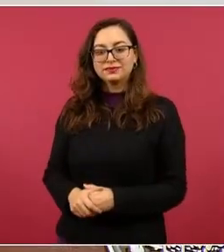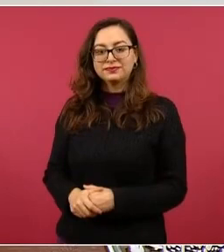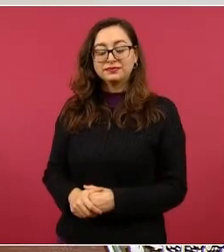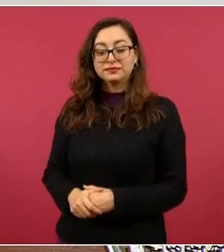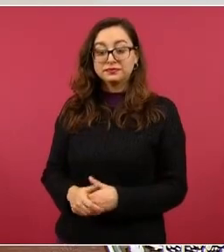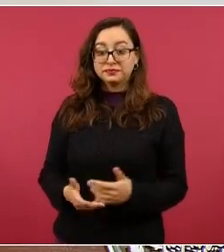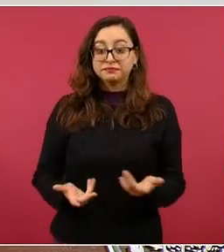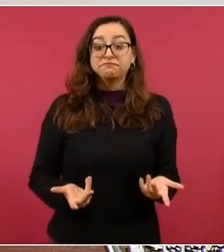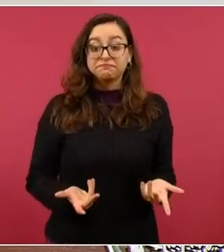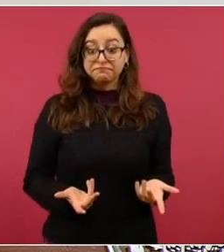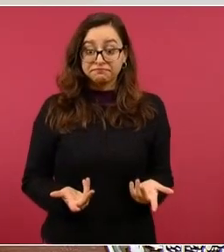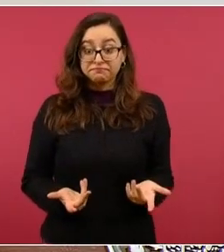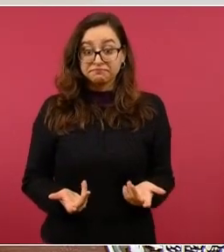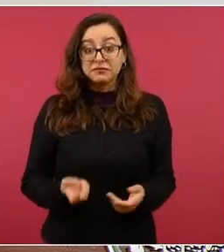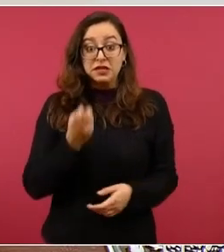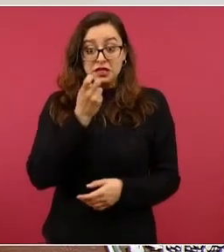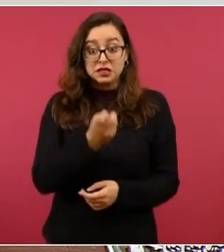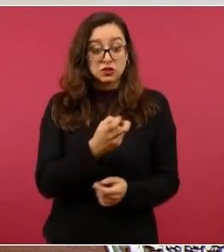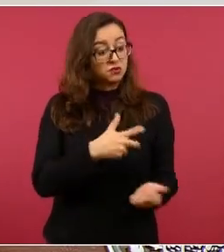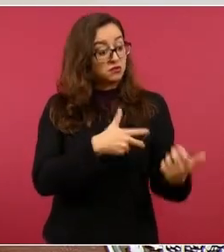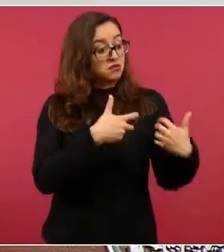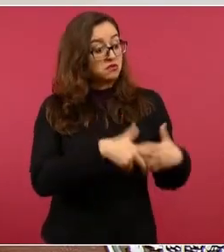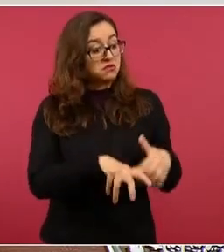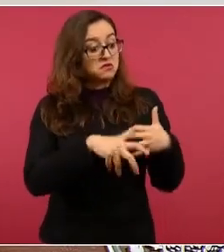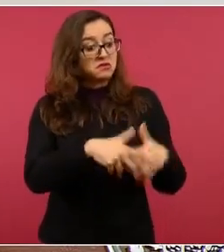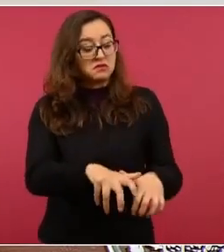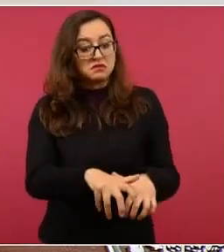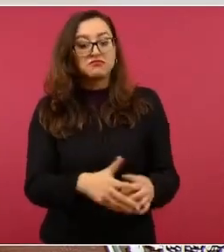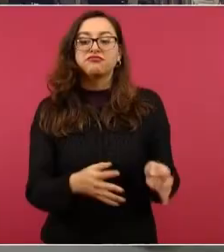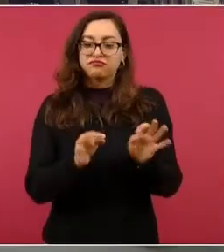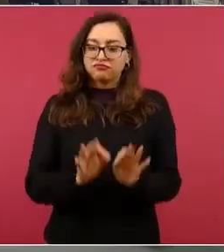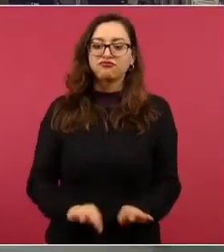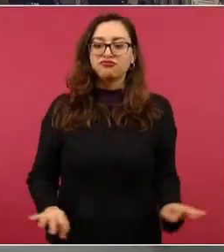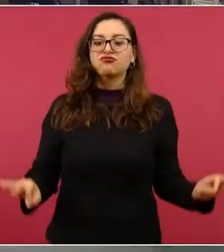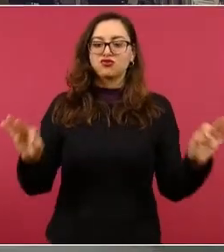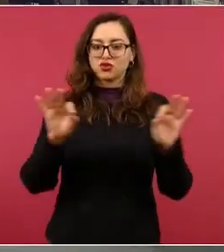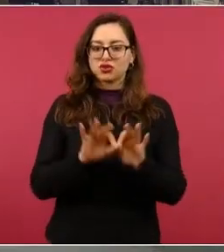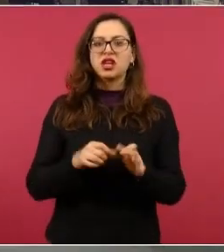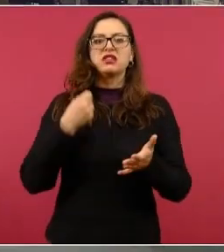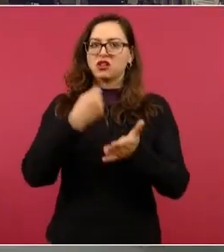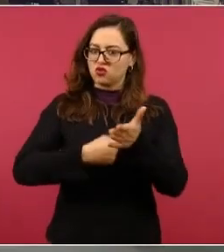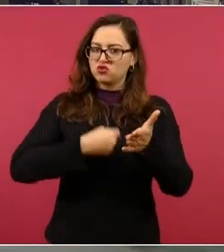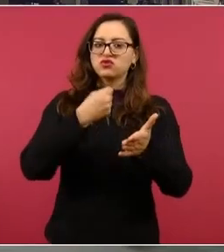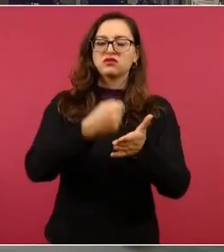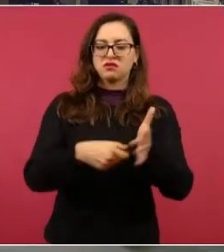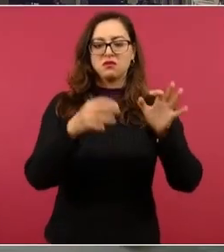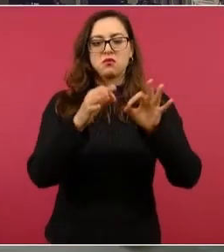movilización y no caer en provocaciones